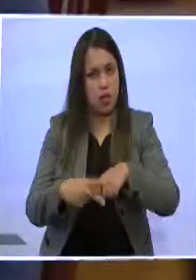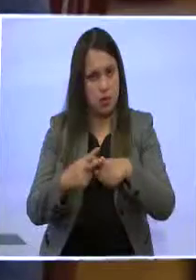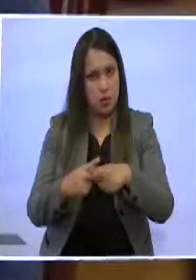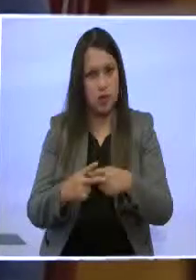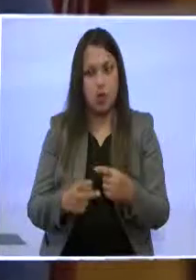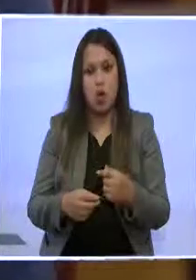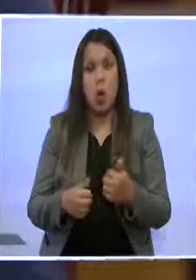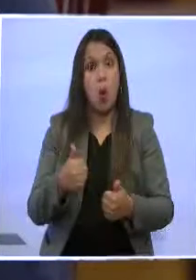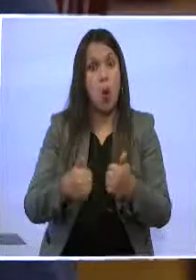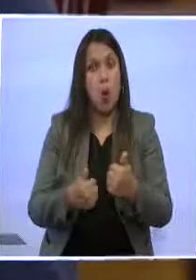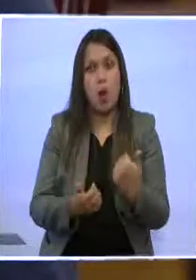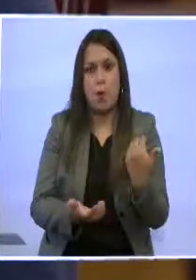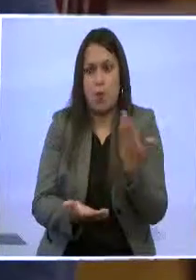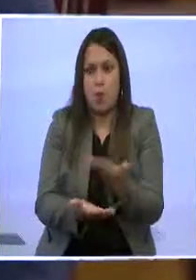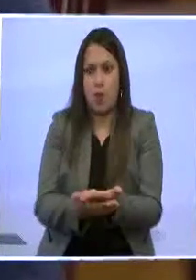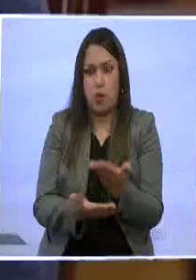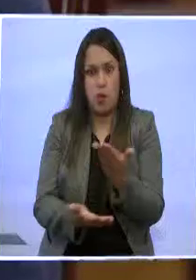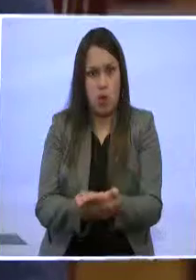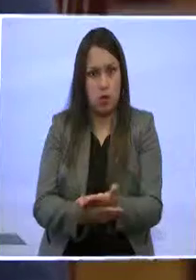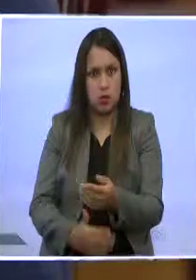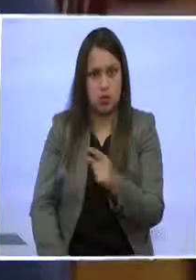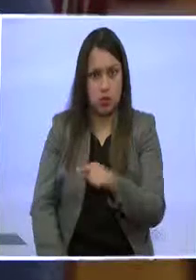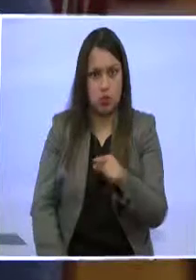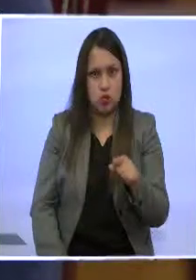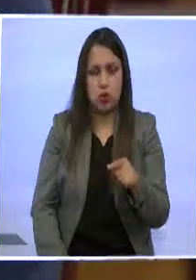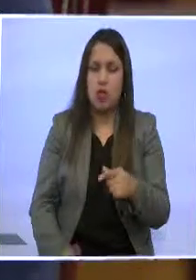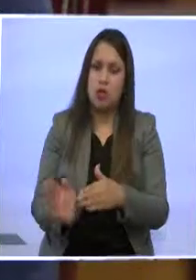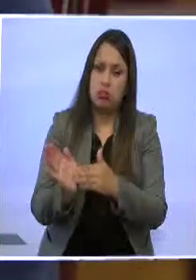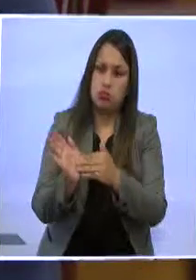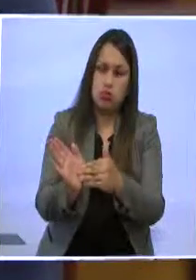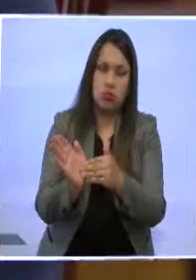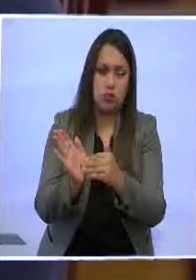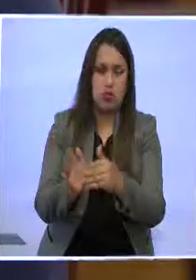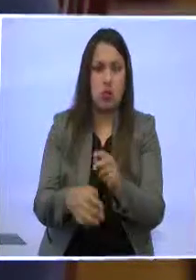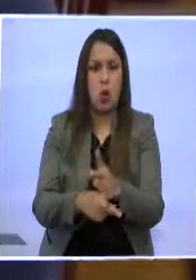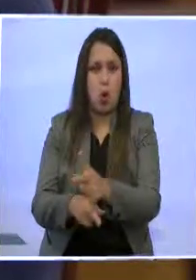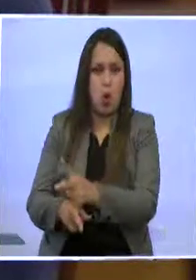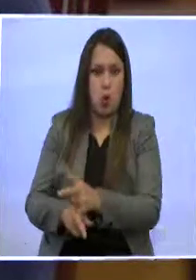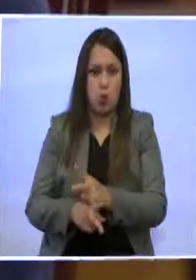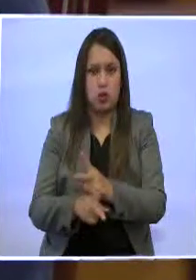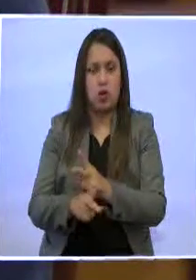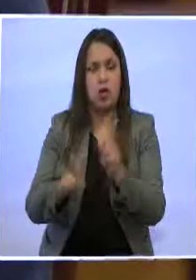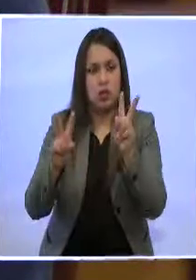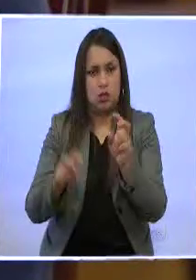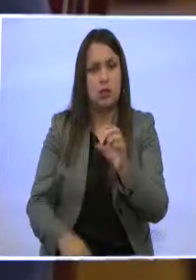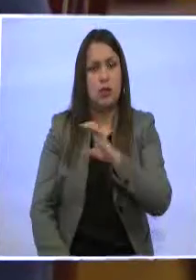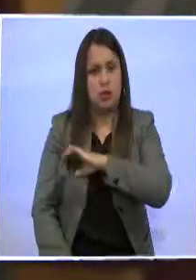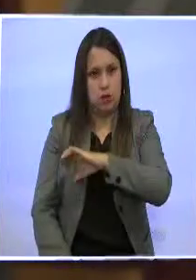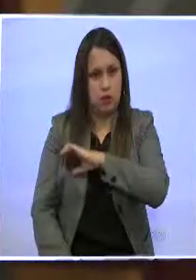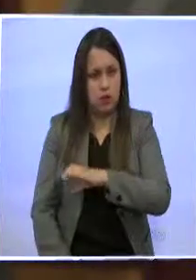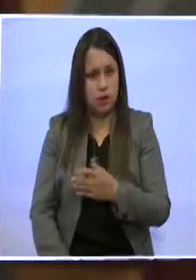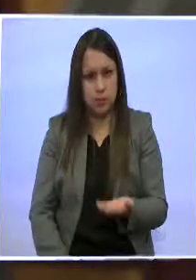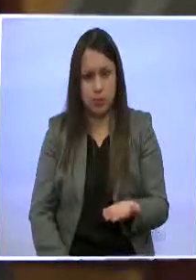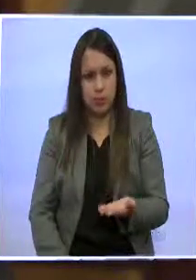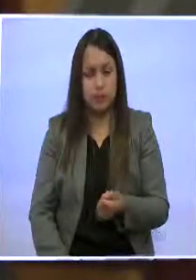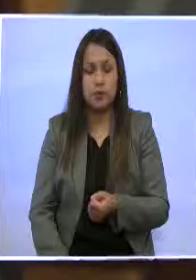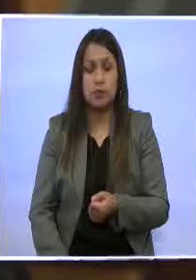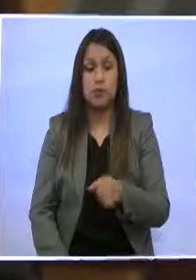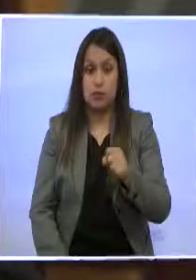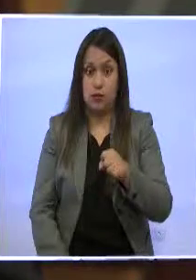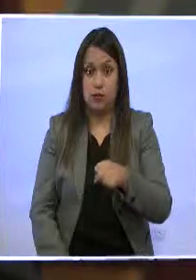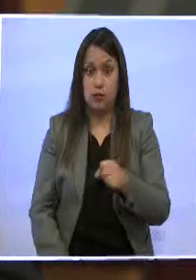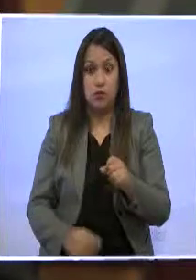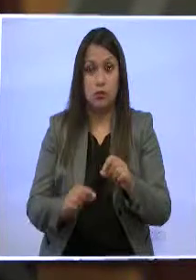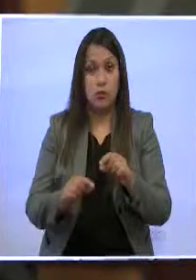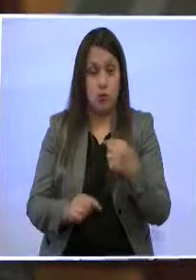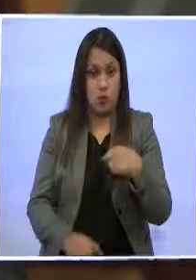las propuestas que han presentado a través de los concejales del movimiento país. A ver, como iniciativas legislativas del bloque nos